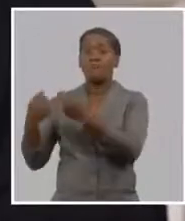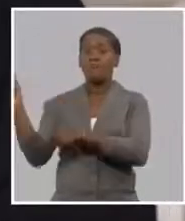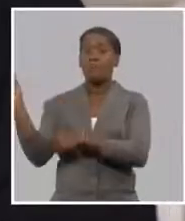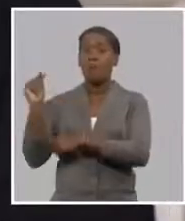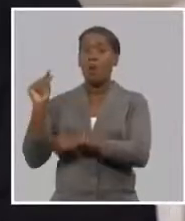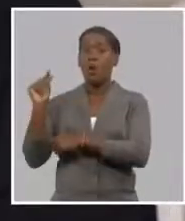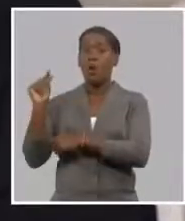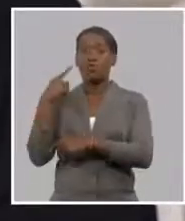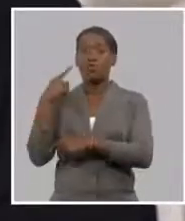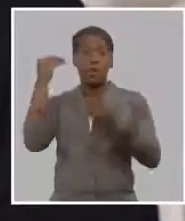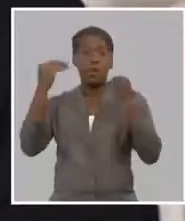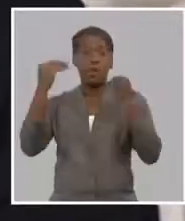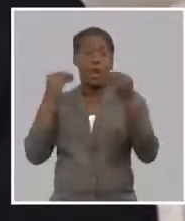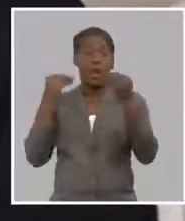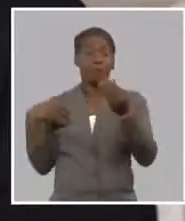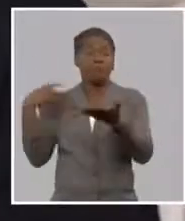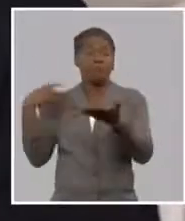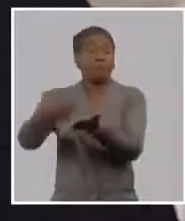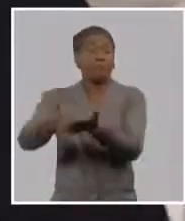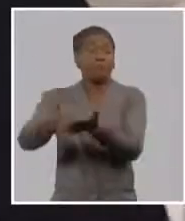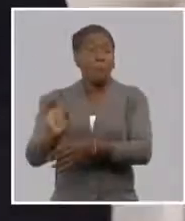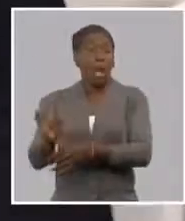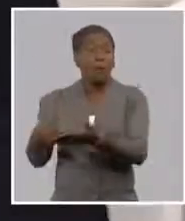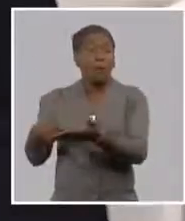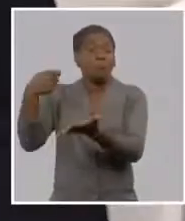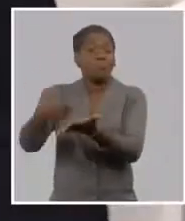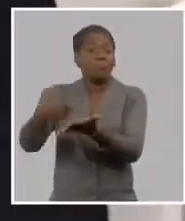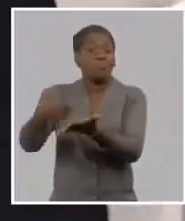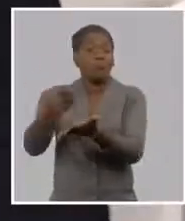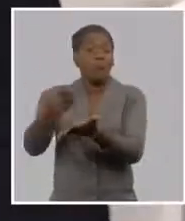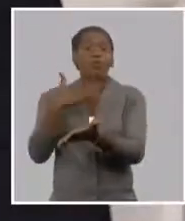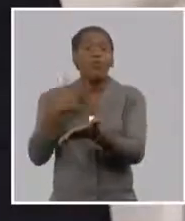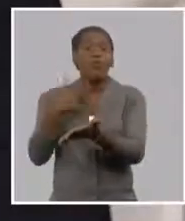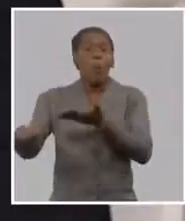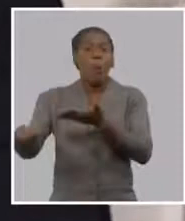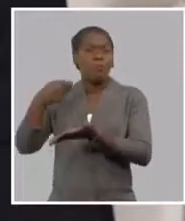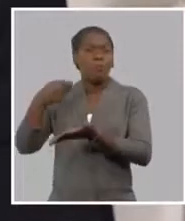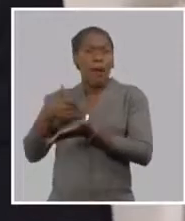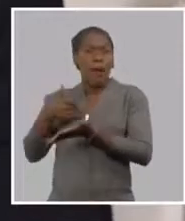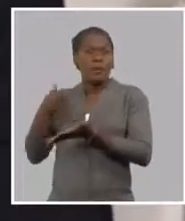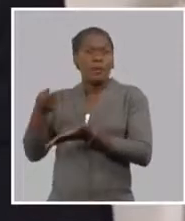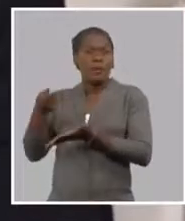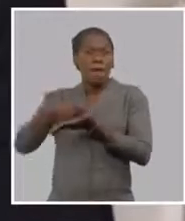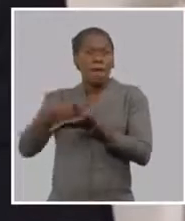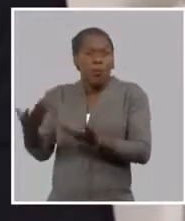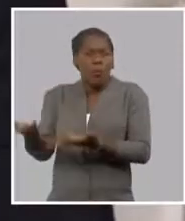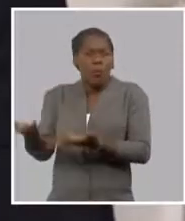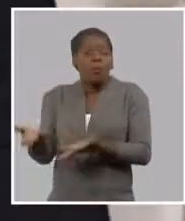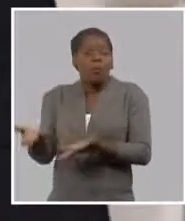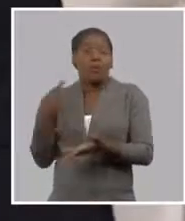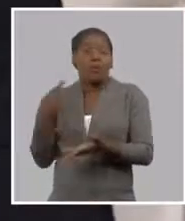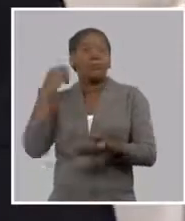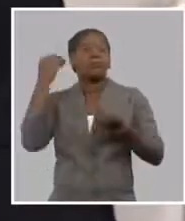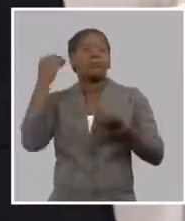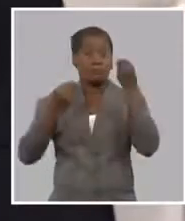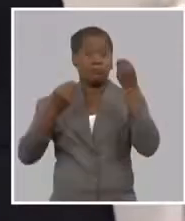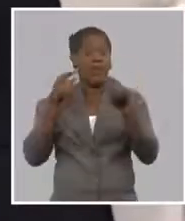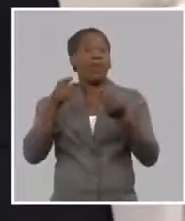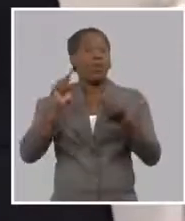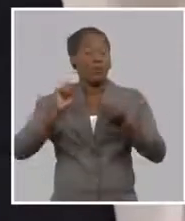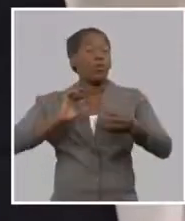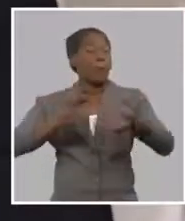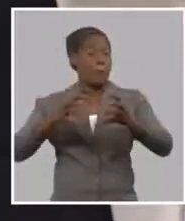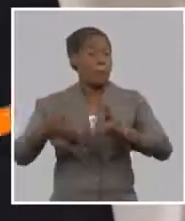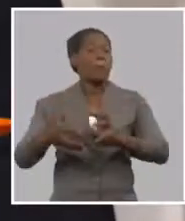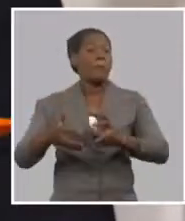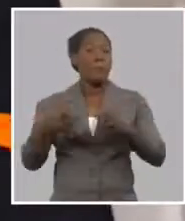nosotros tendríamos que trabajar en qué rendimientos vamos a aceptar para el financiamiento esto es un tema complejo